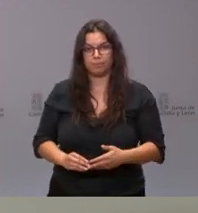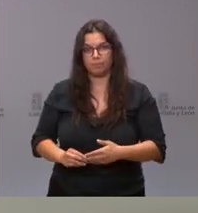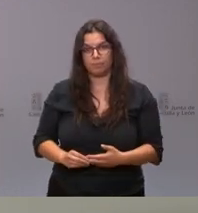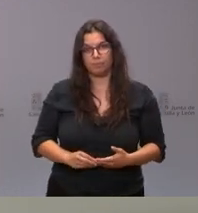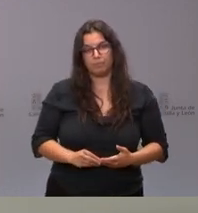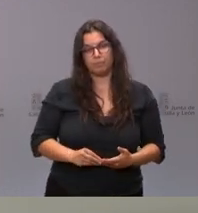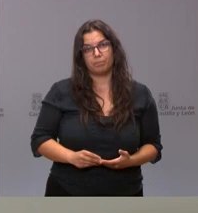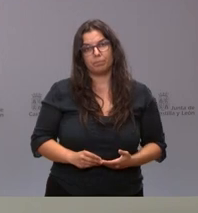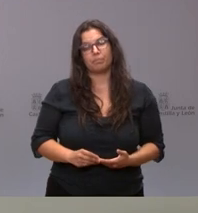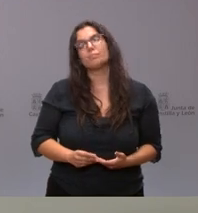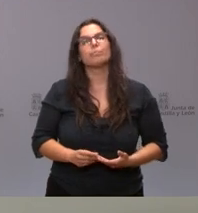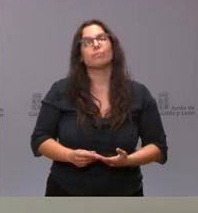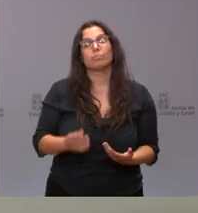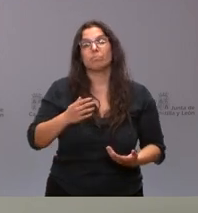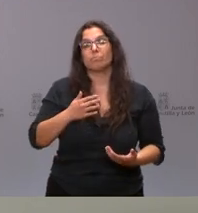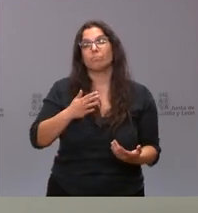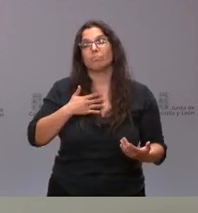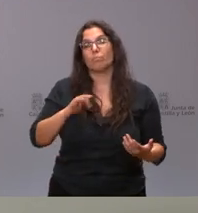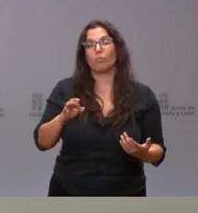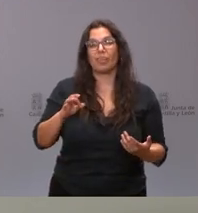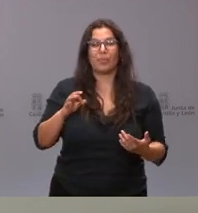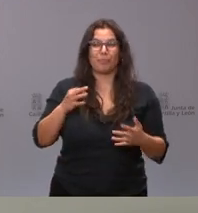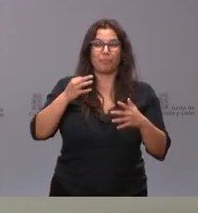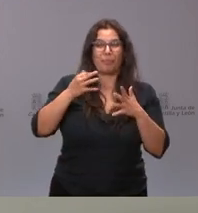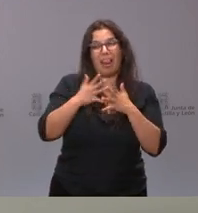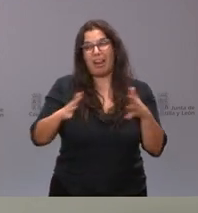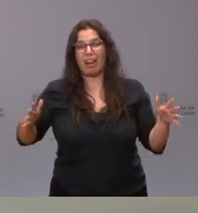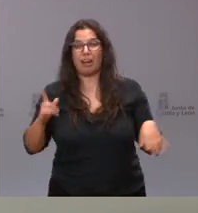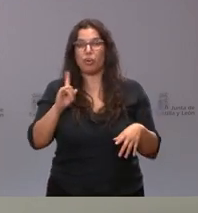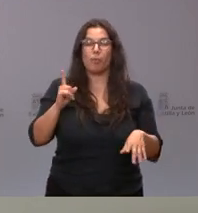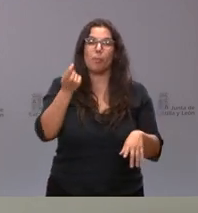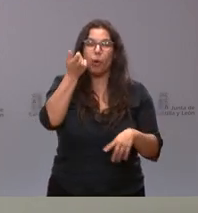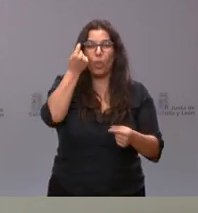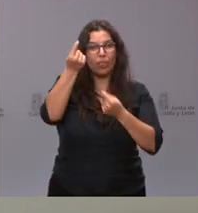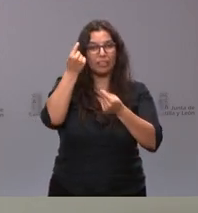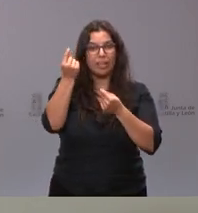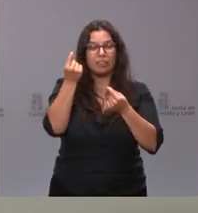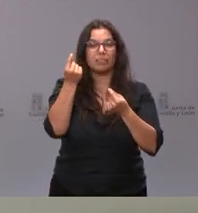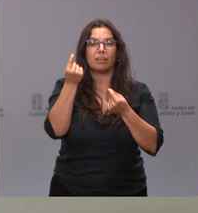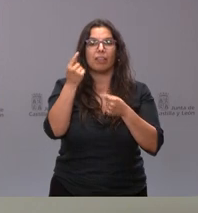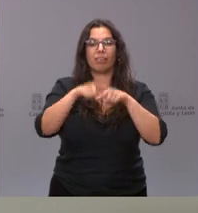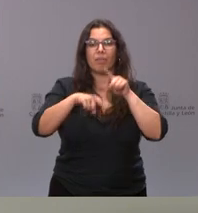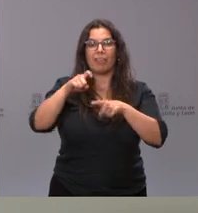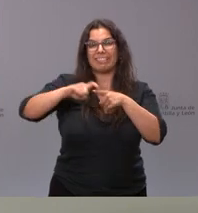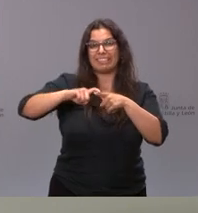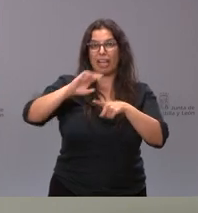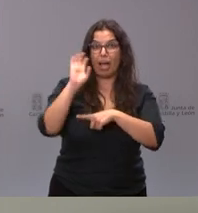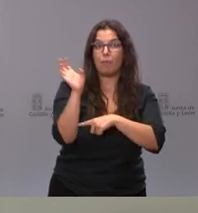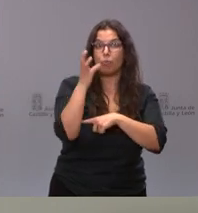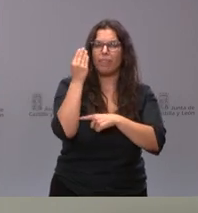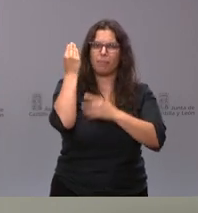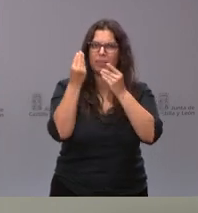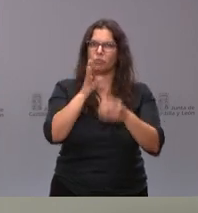Por entrar, quizá y no ser muy extenso, pero en el detalle, por clases de ambulancia, que yo creo que merece la pena,